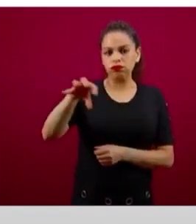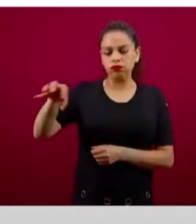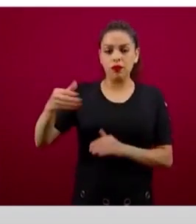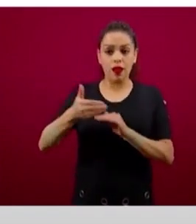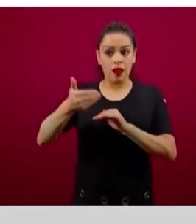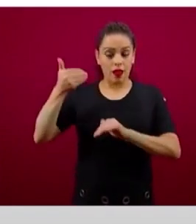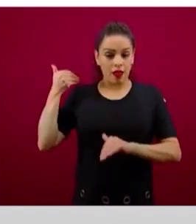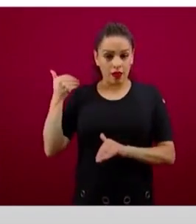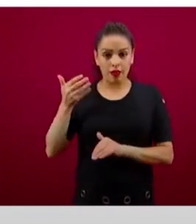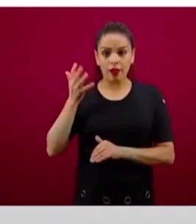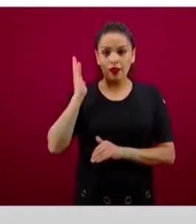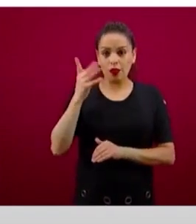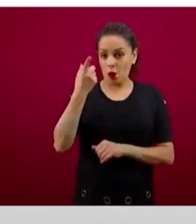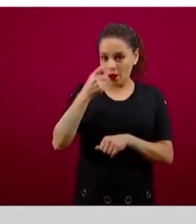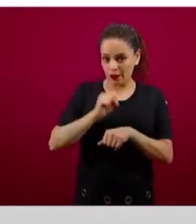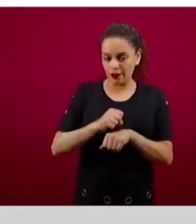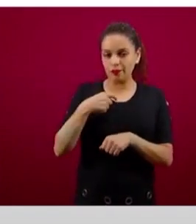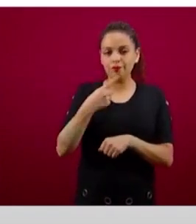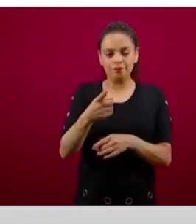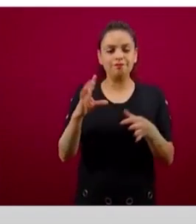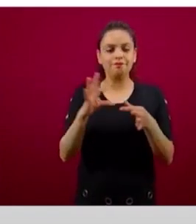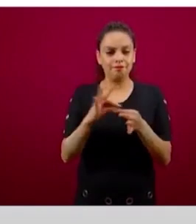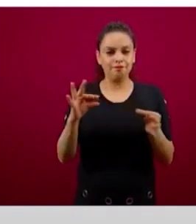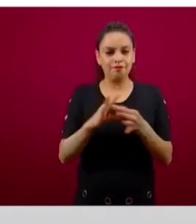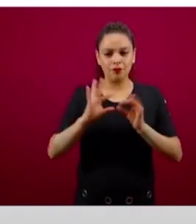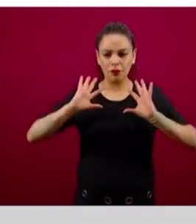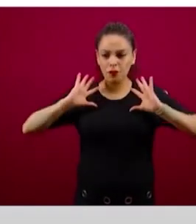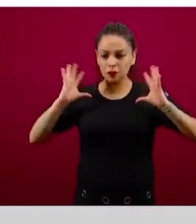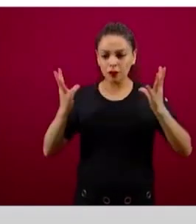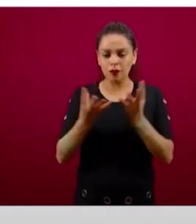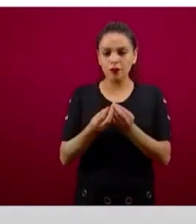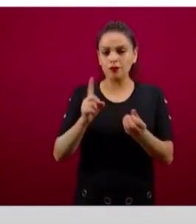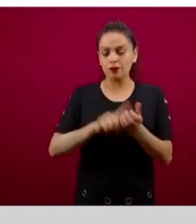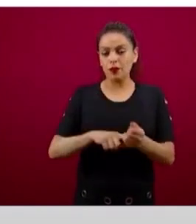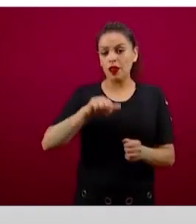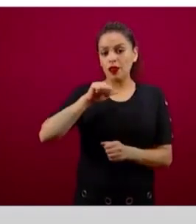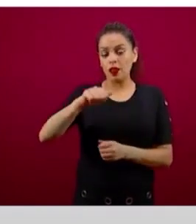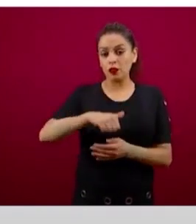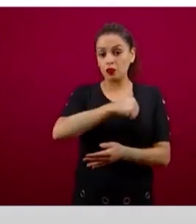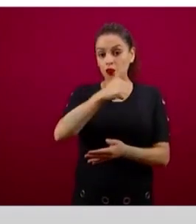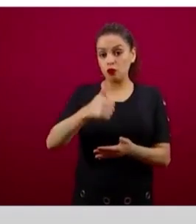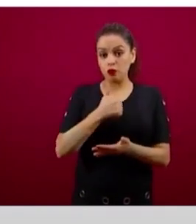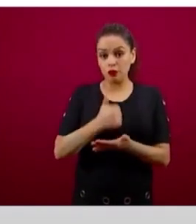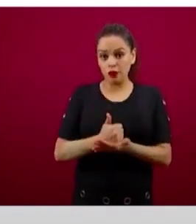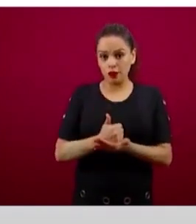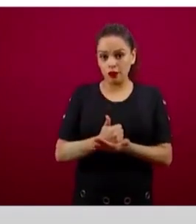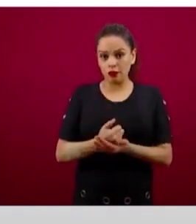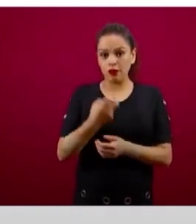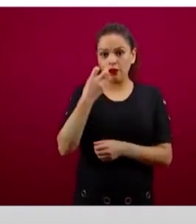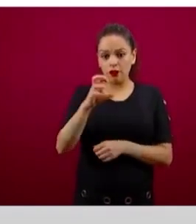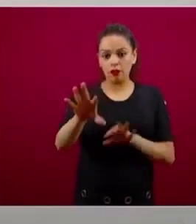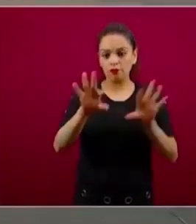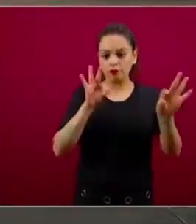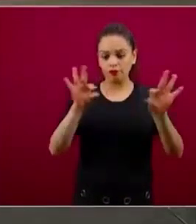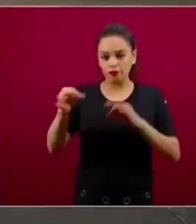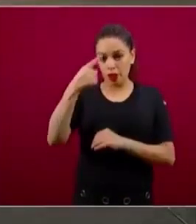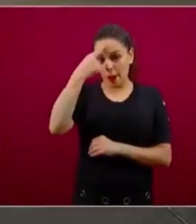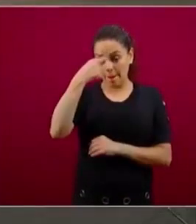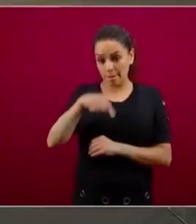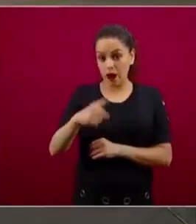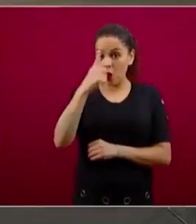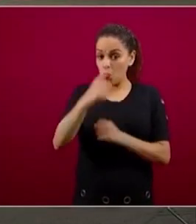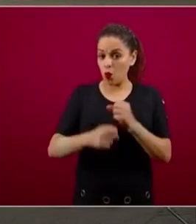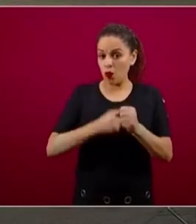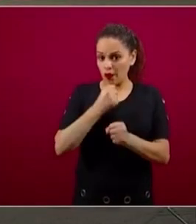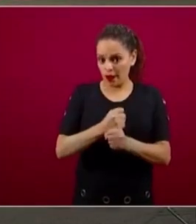en la presentación de la semana pasada, un total de 16 ciudades que se tomaron como base para el primer año. Eso